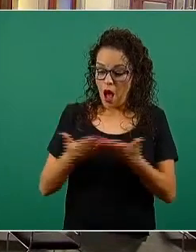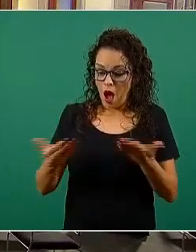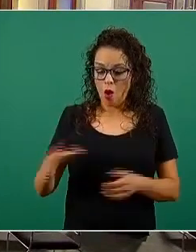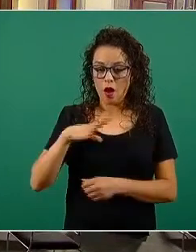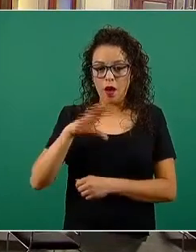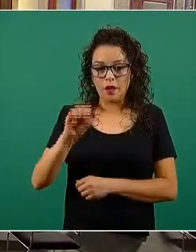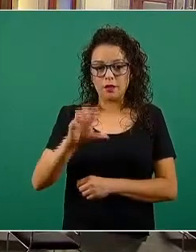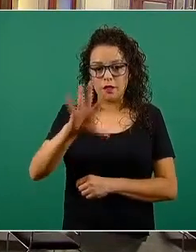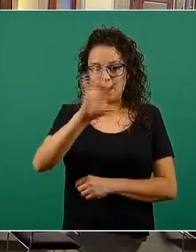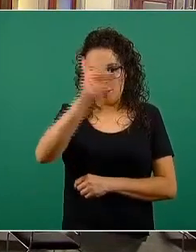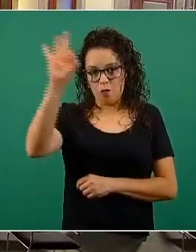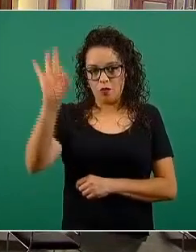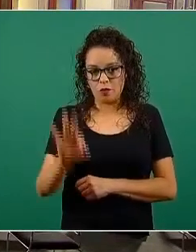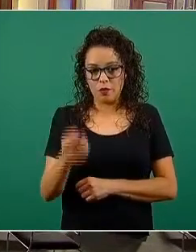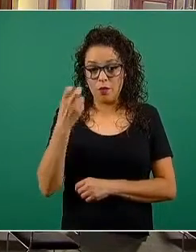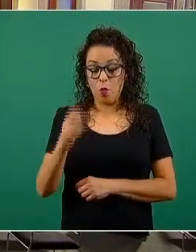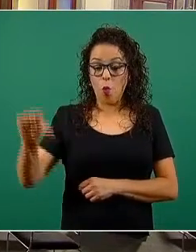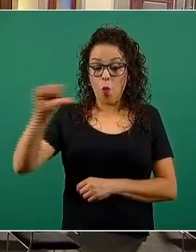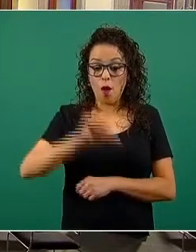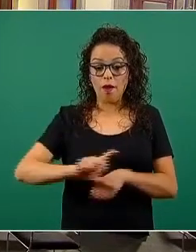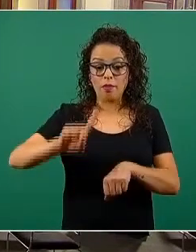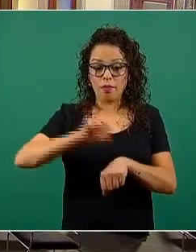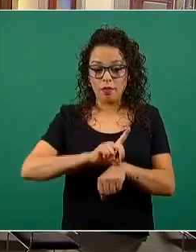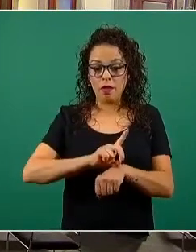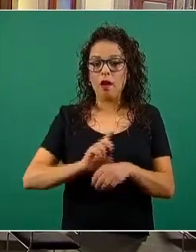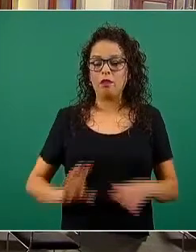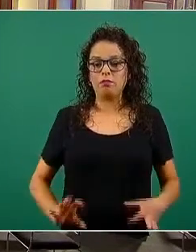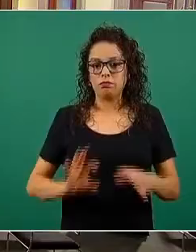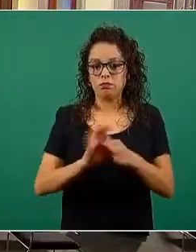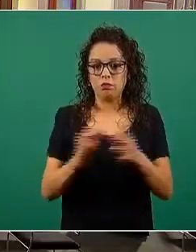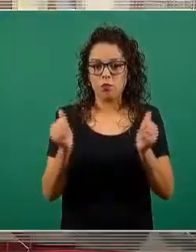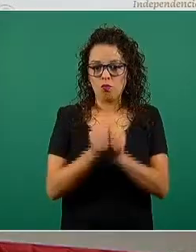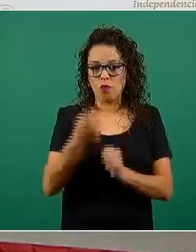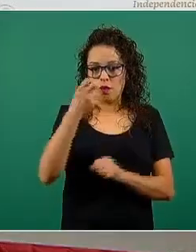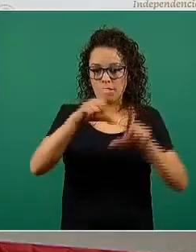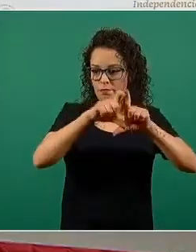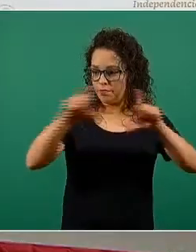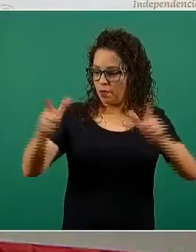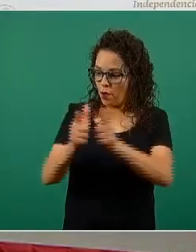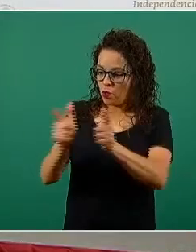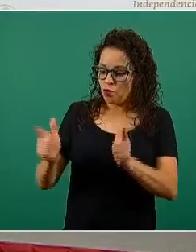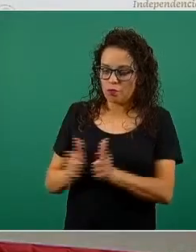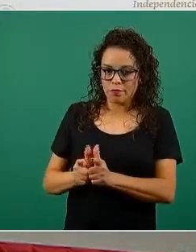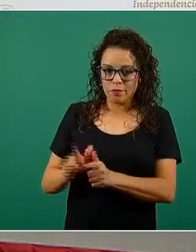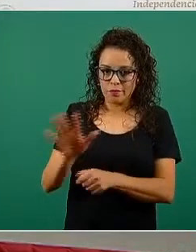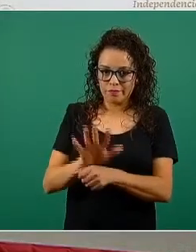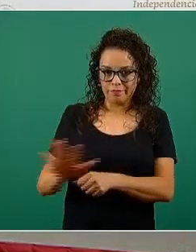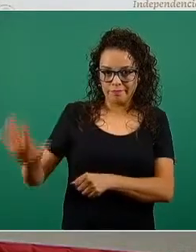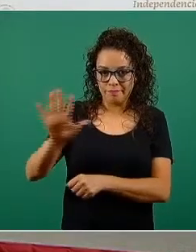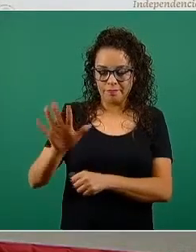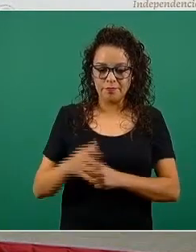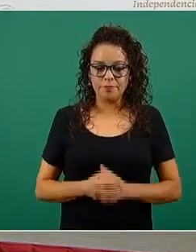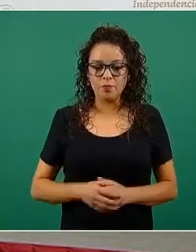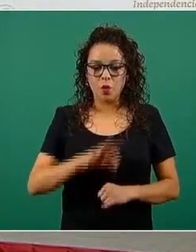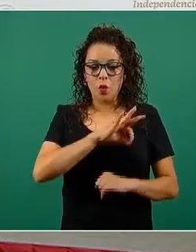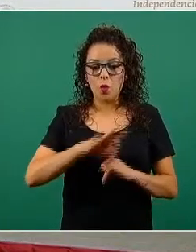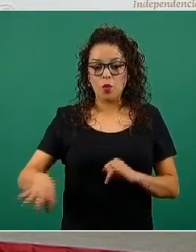65 por ciento y por eso el día de hoy está clasificado en esta categoría. Y por último tenemos 20